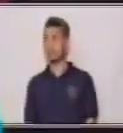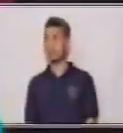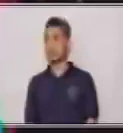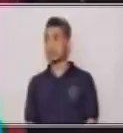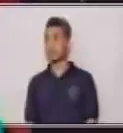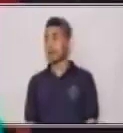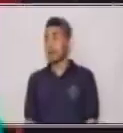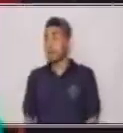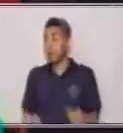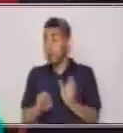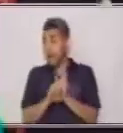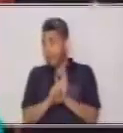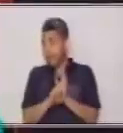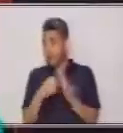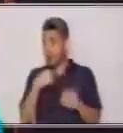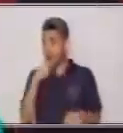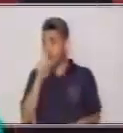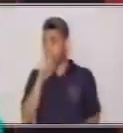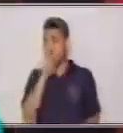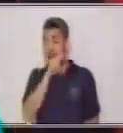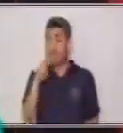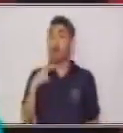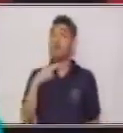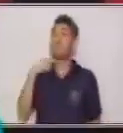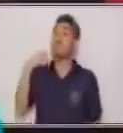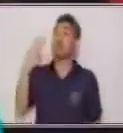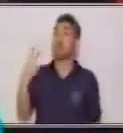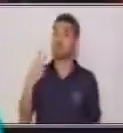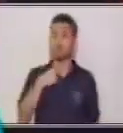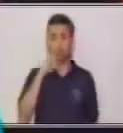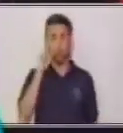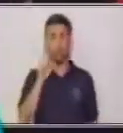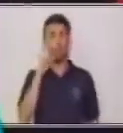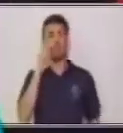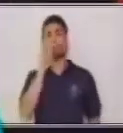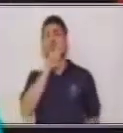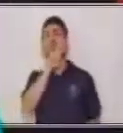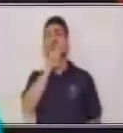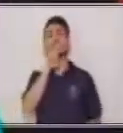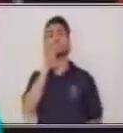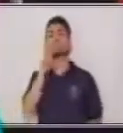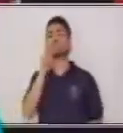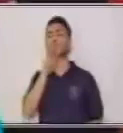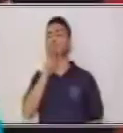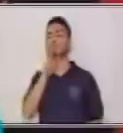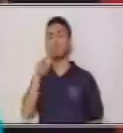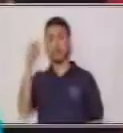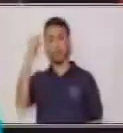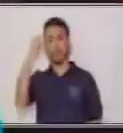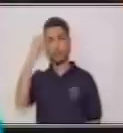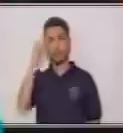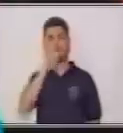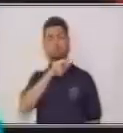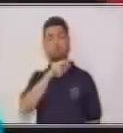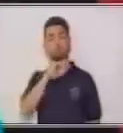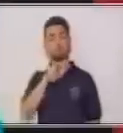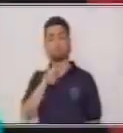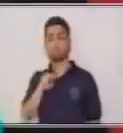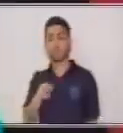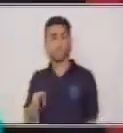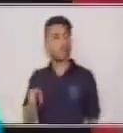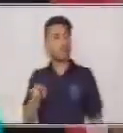hubiéramos leído de forma oral, nosotros lo podíamos llevar con nuestra mente y hacer el mismo